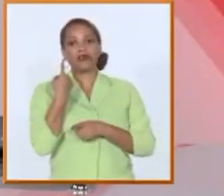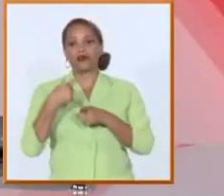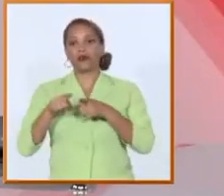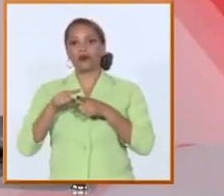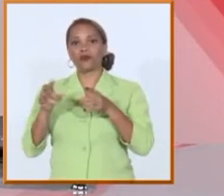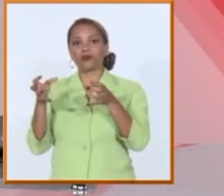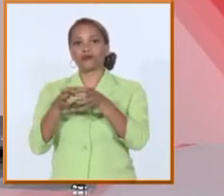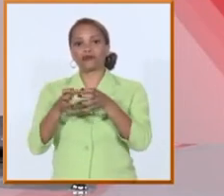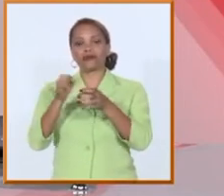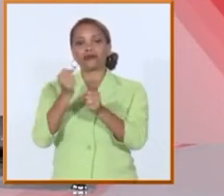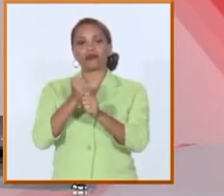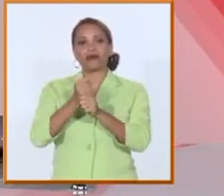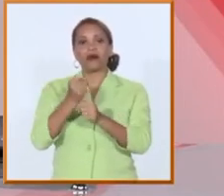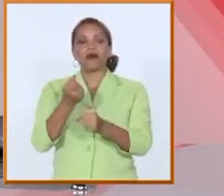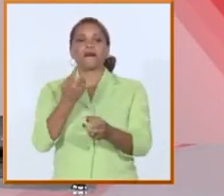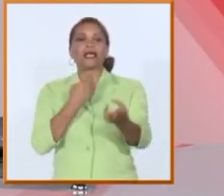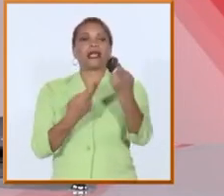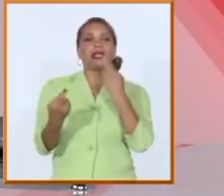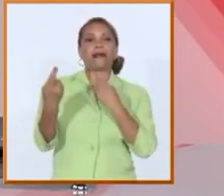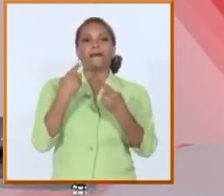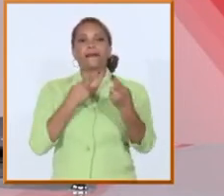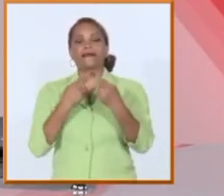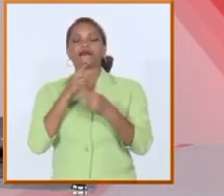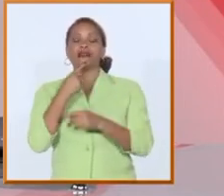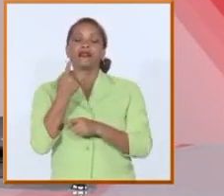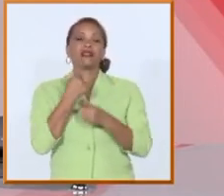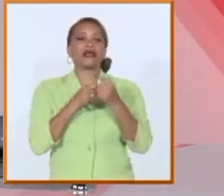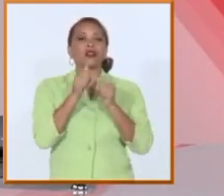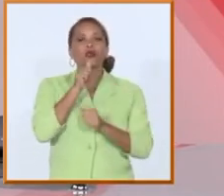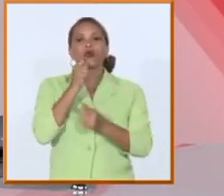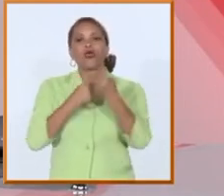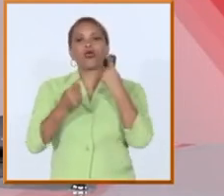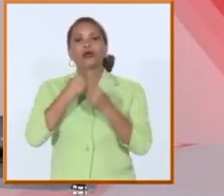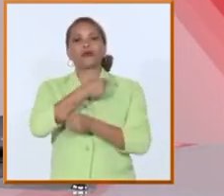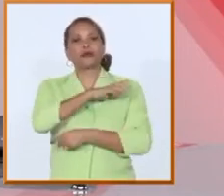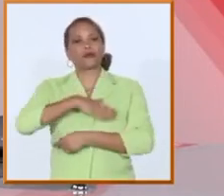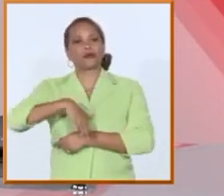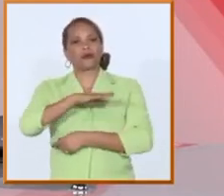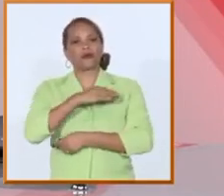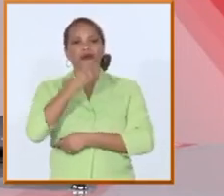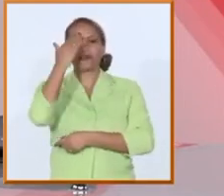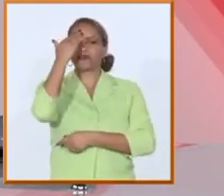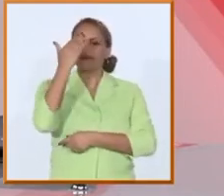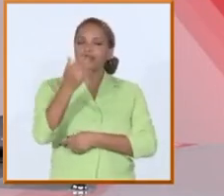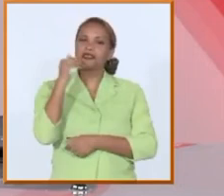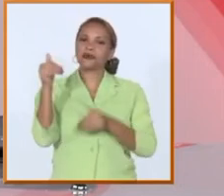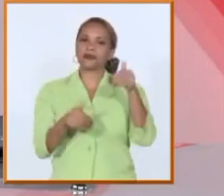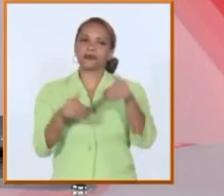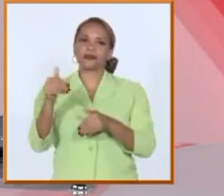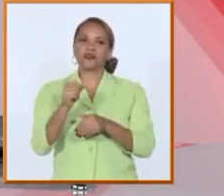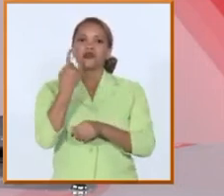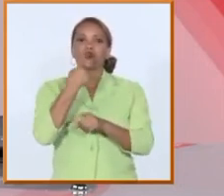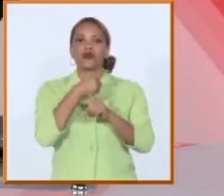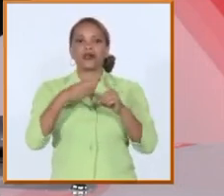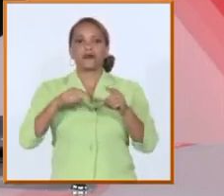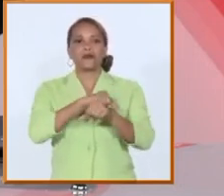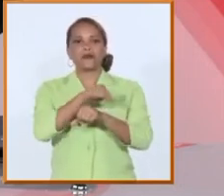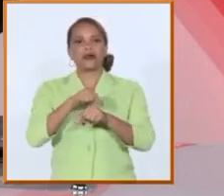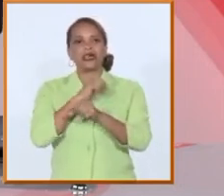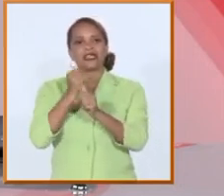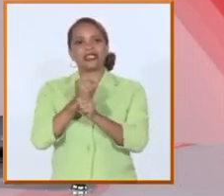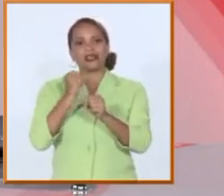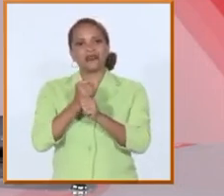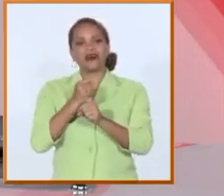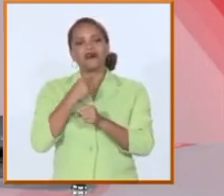para contestar las opiniones las preguntas las inquietudes que pueda tener nuestro pueblo así que le agradezco muchísimo esta sesión de hora y media de trabajo por acá con todo